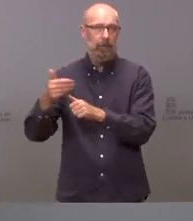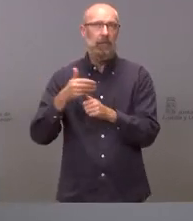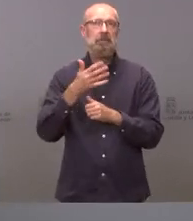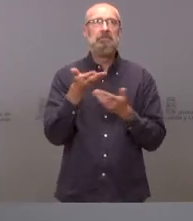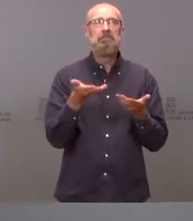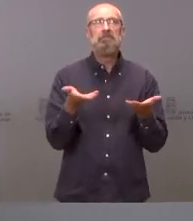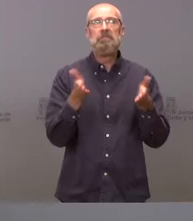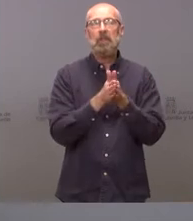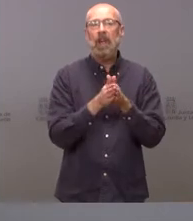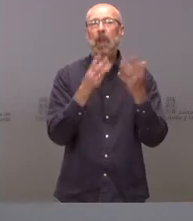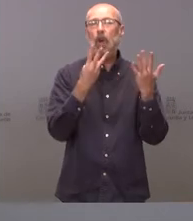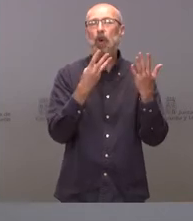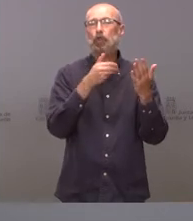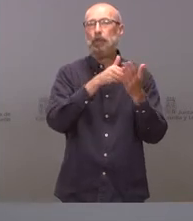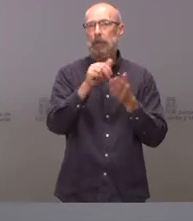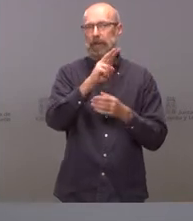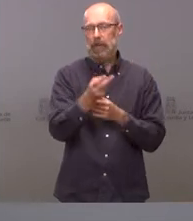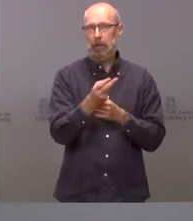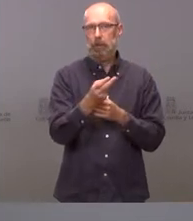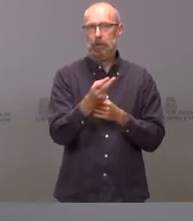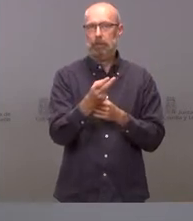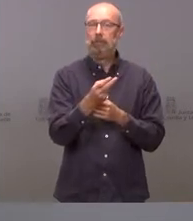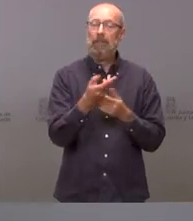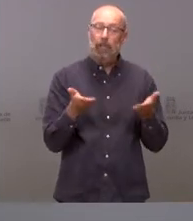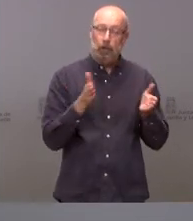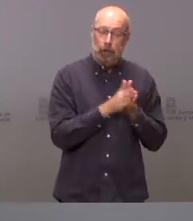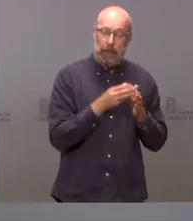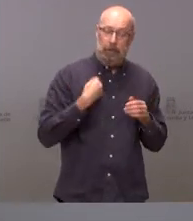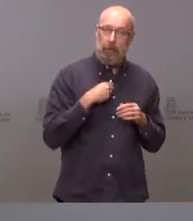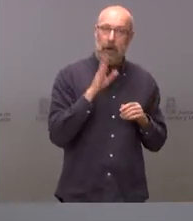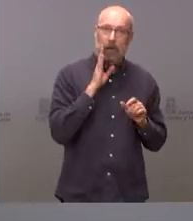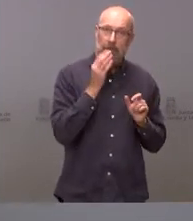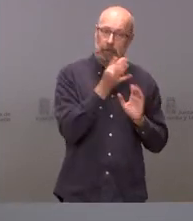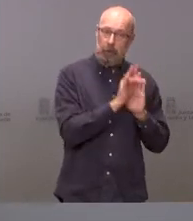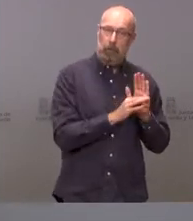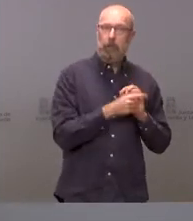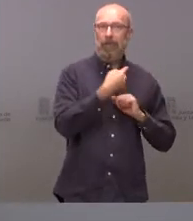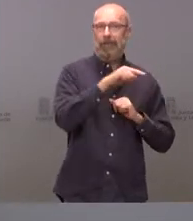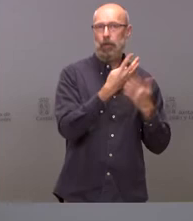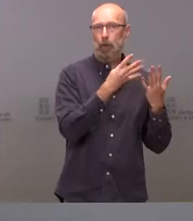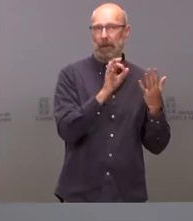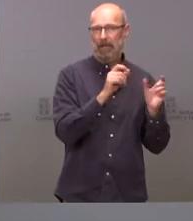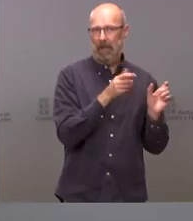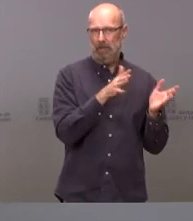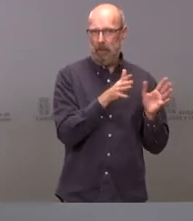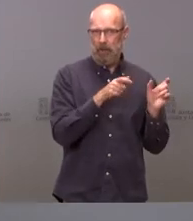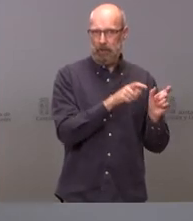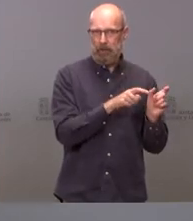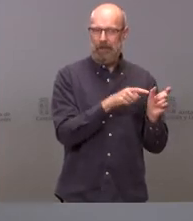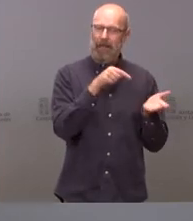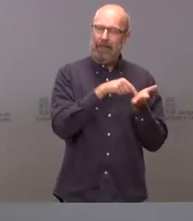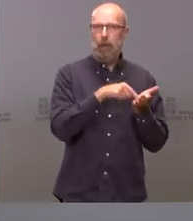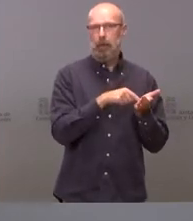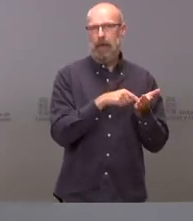aproximadamente que sumados a los 182 son los 190 que irán en el presupuesto como la deuda que se nos debe a nuestra comunidad